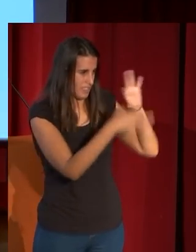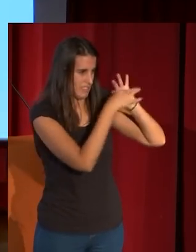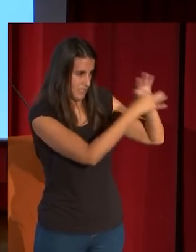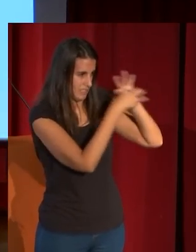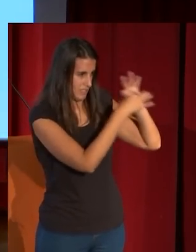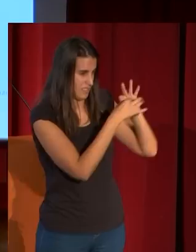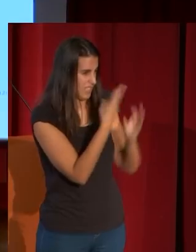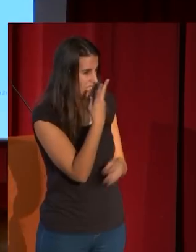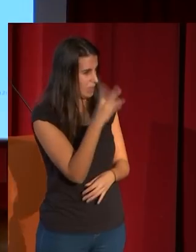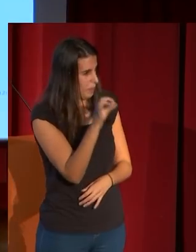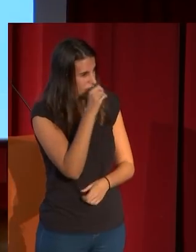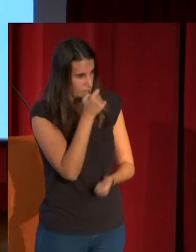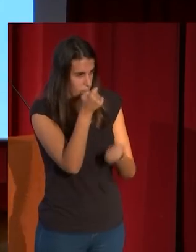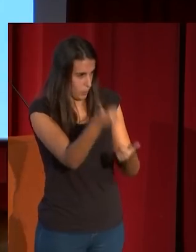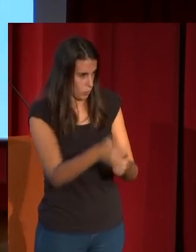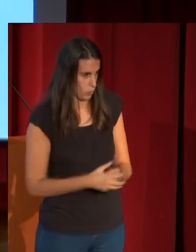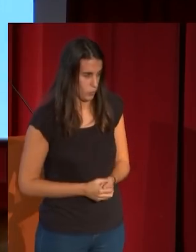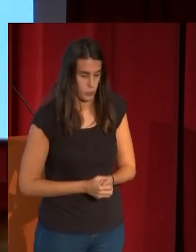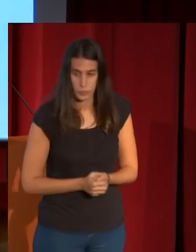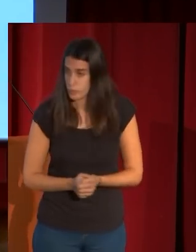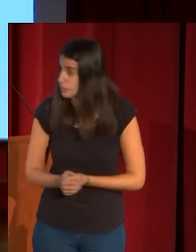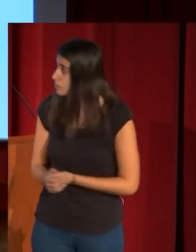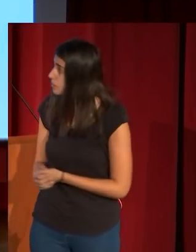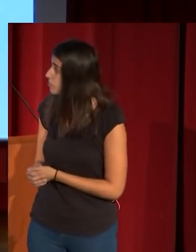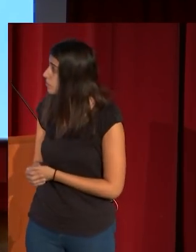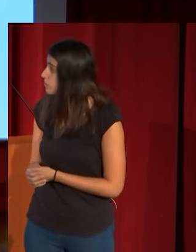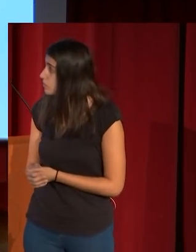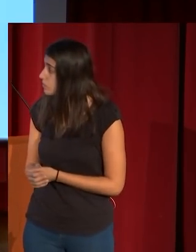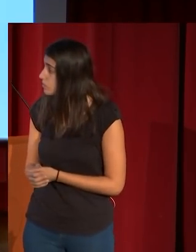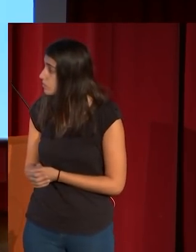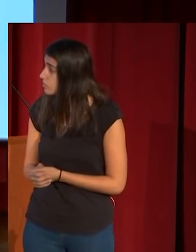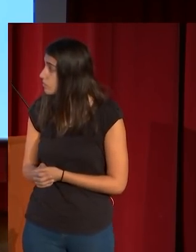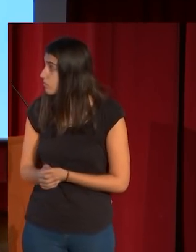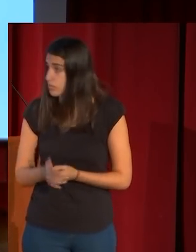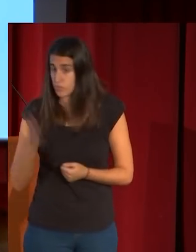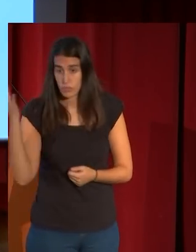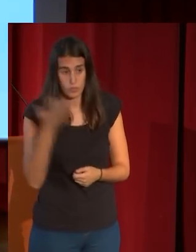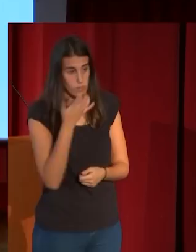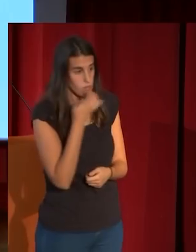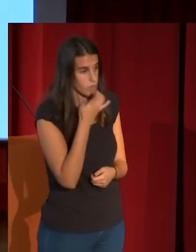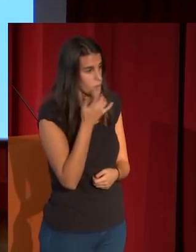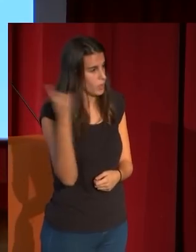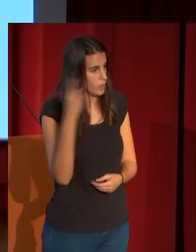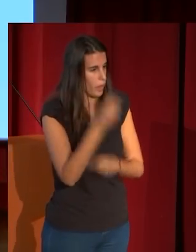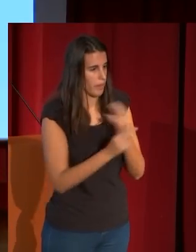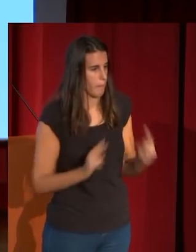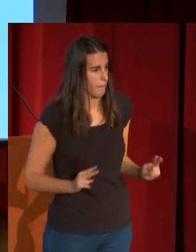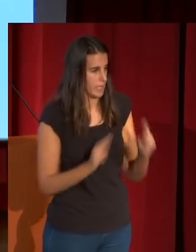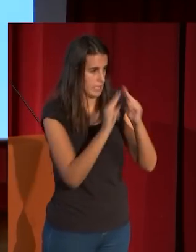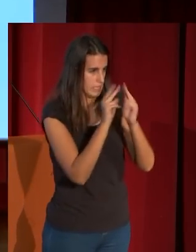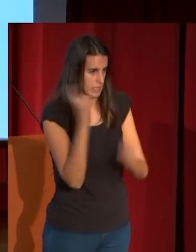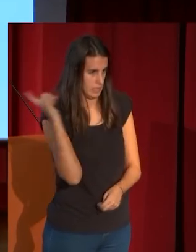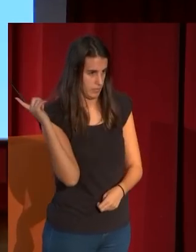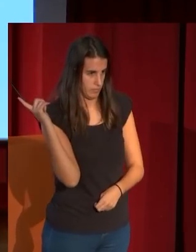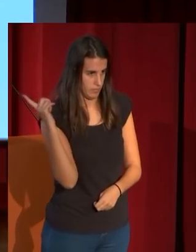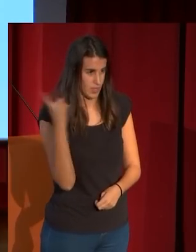se hacía en el siglo XIX, como estas que son realmente las que se hacen en París. Aquí tenemos dos de